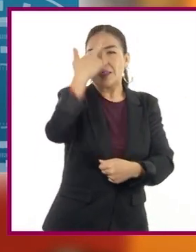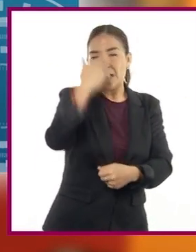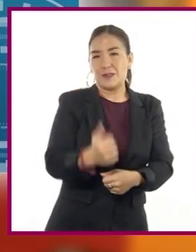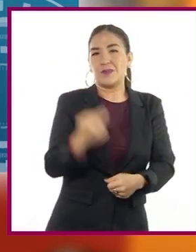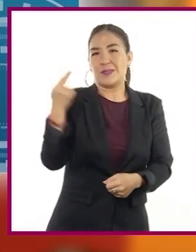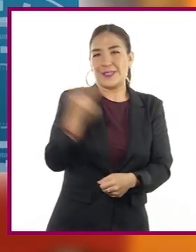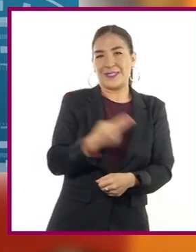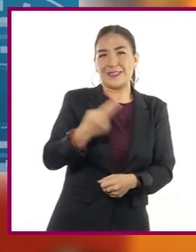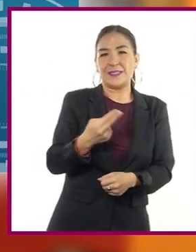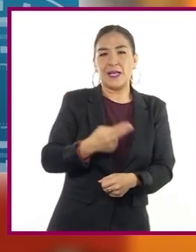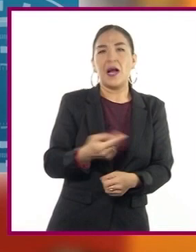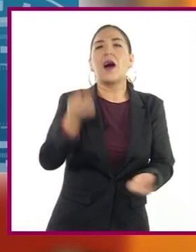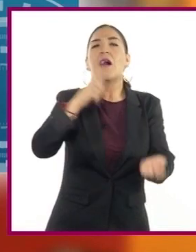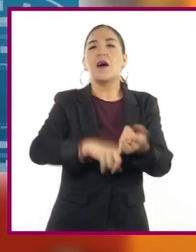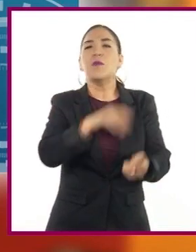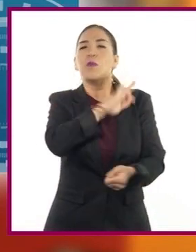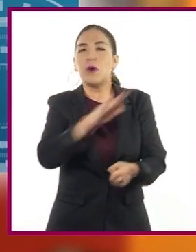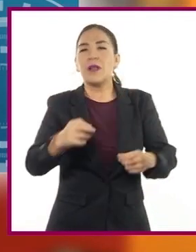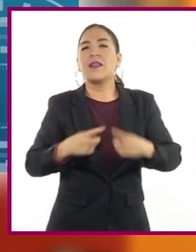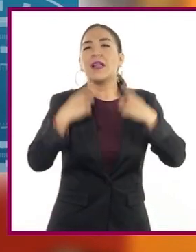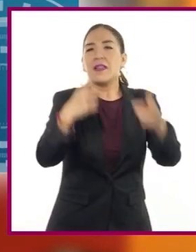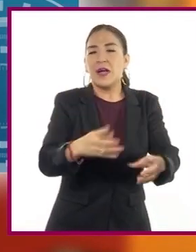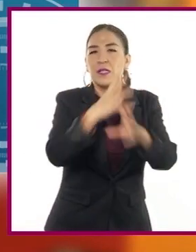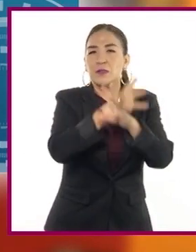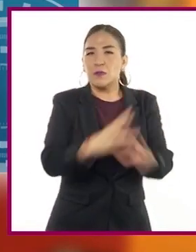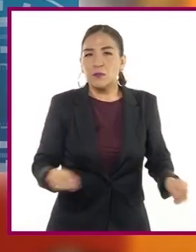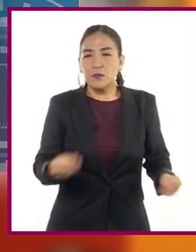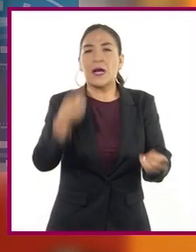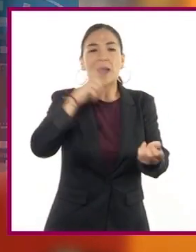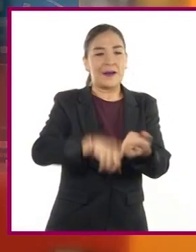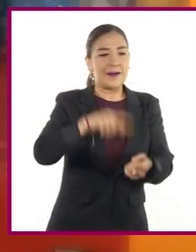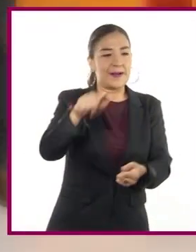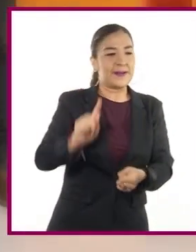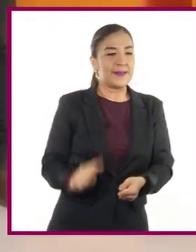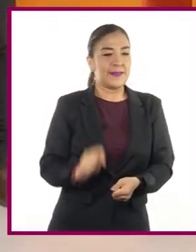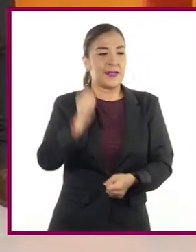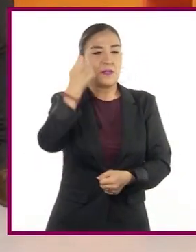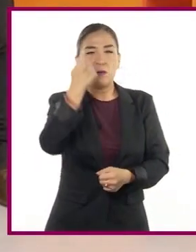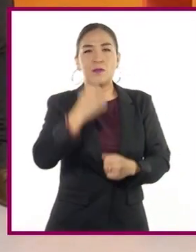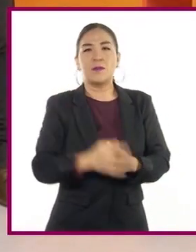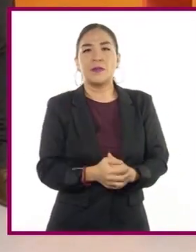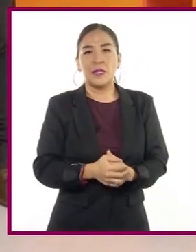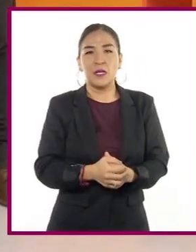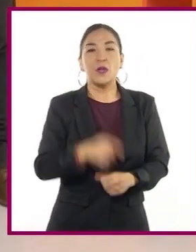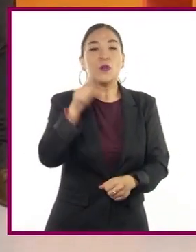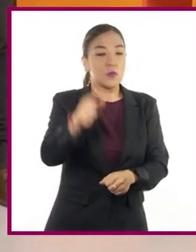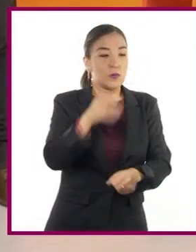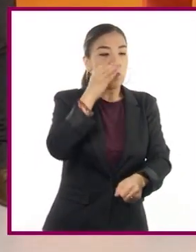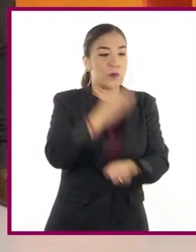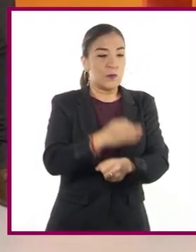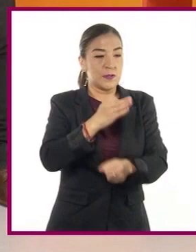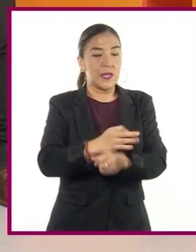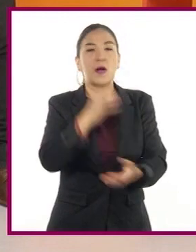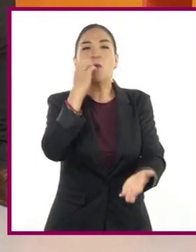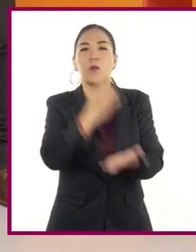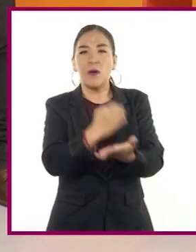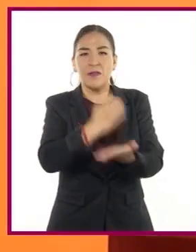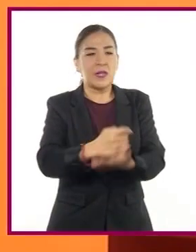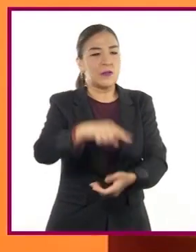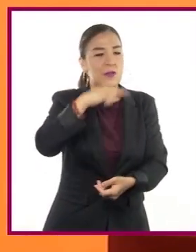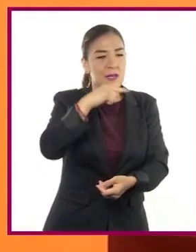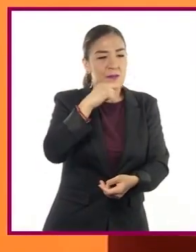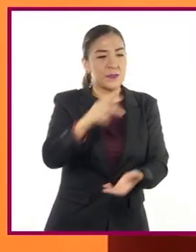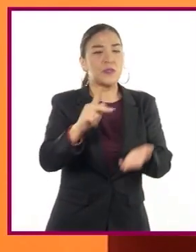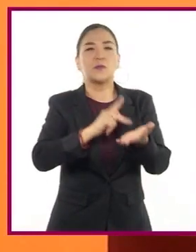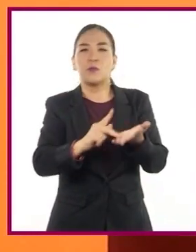necesidad, al que se pueda dar solución en la Asignatura de Tecnología. Tengan a la mano cuaderno, lápiz